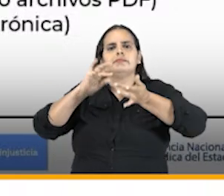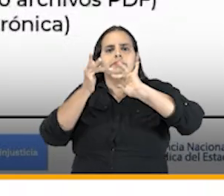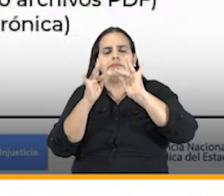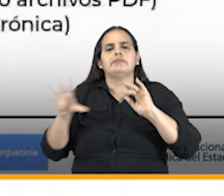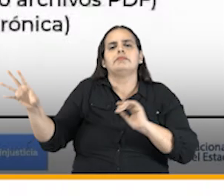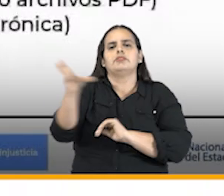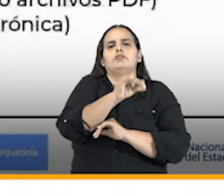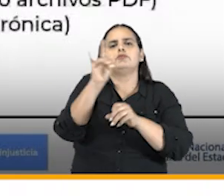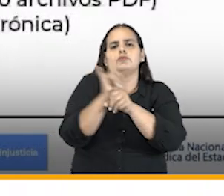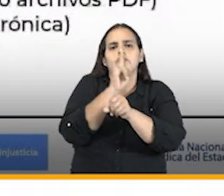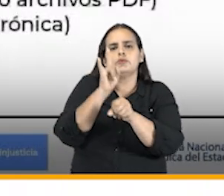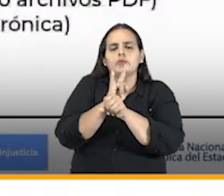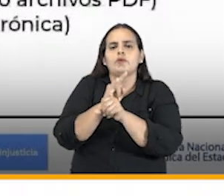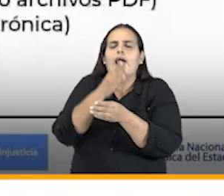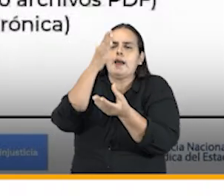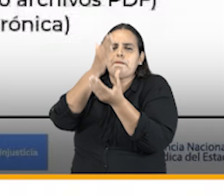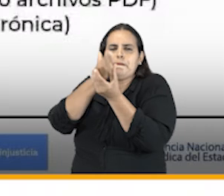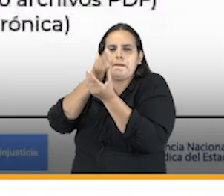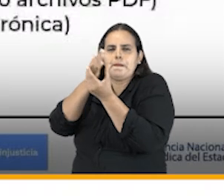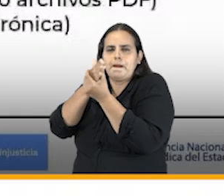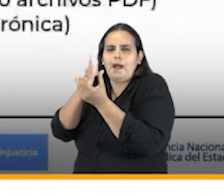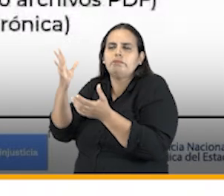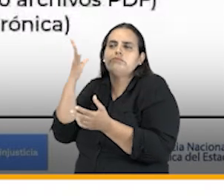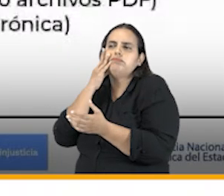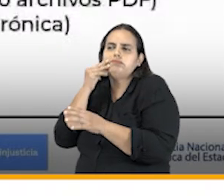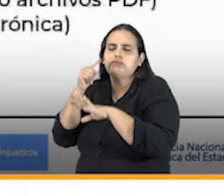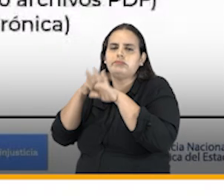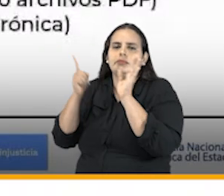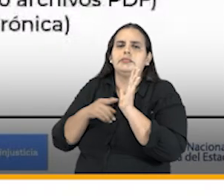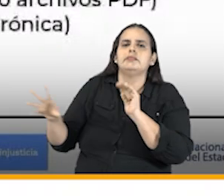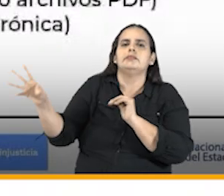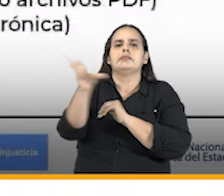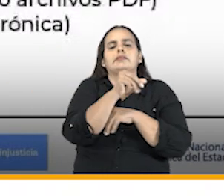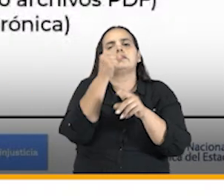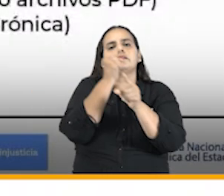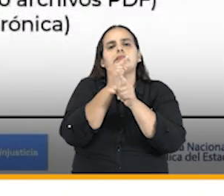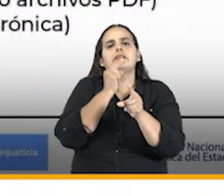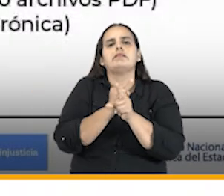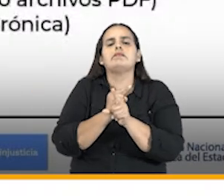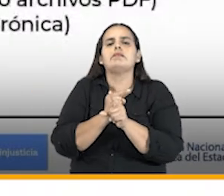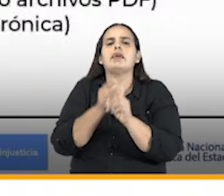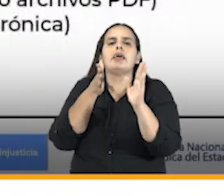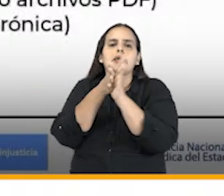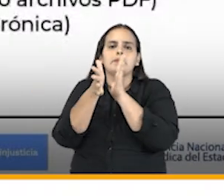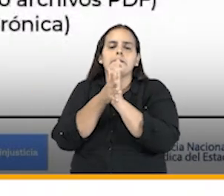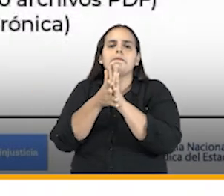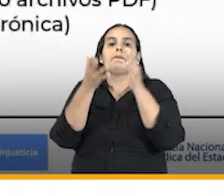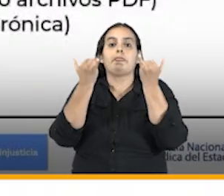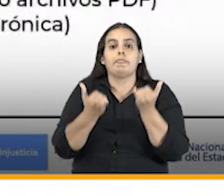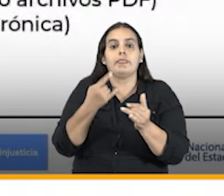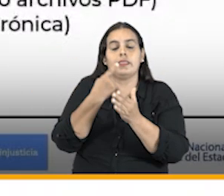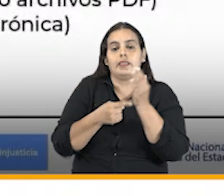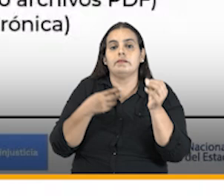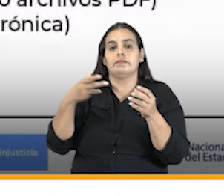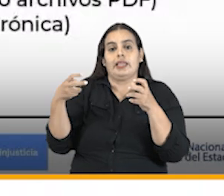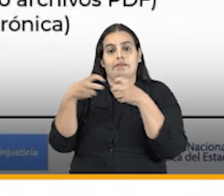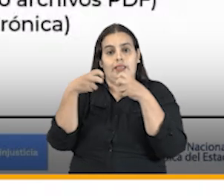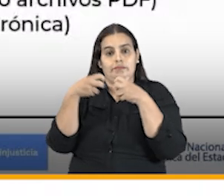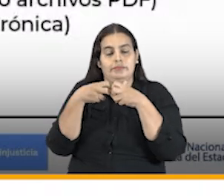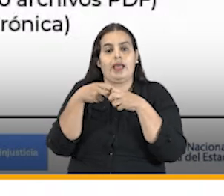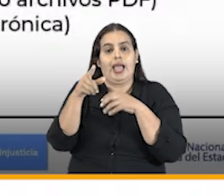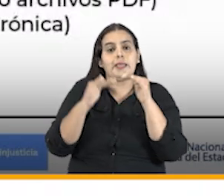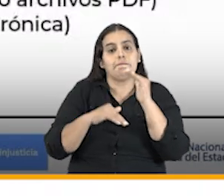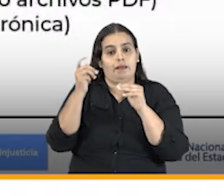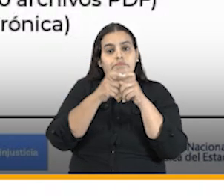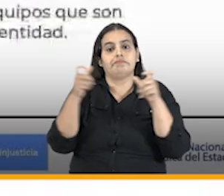usuarios de carga de archivos de expedientes de arbitramiento con el ICOG y de factura electrónica estas son las